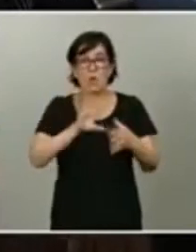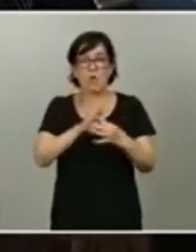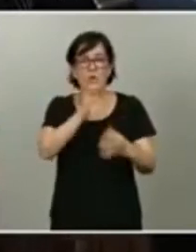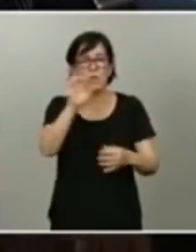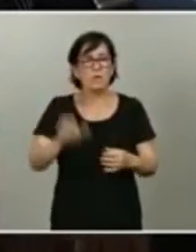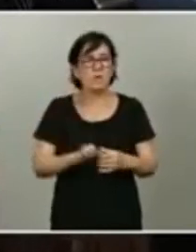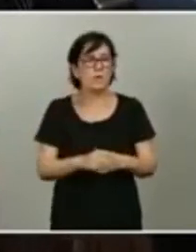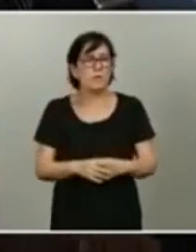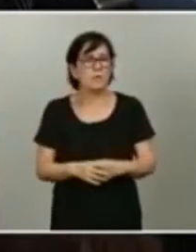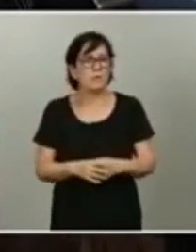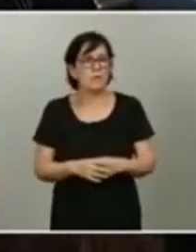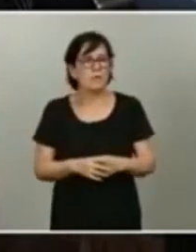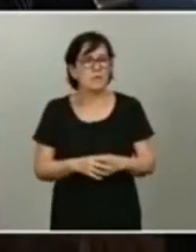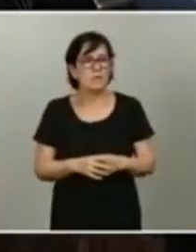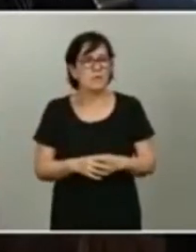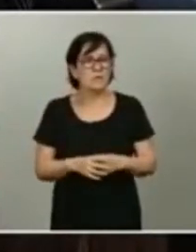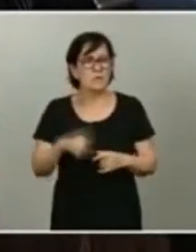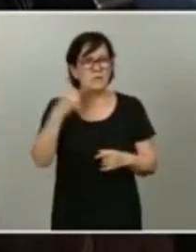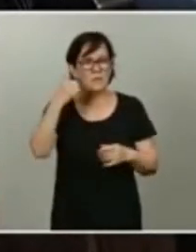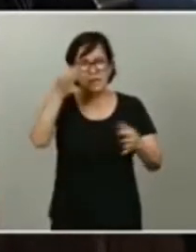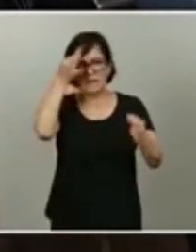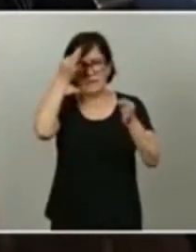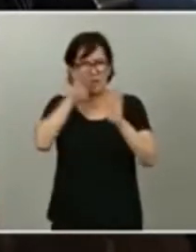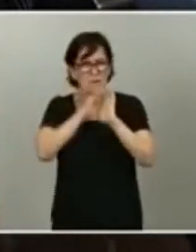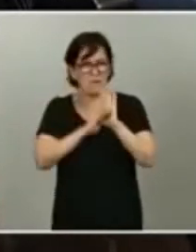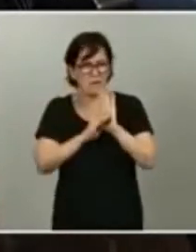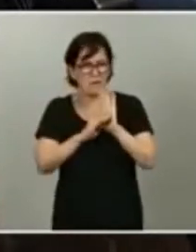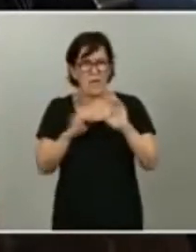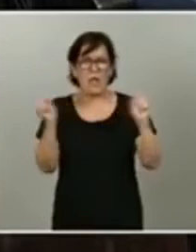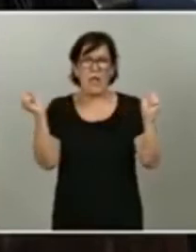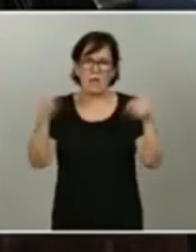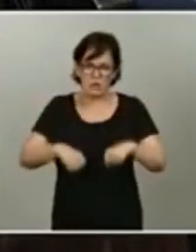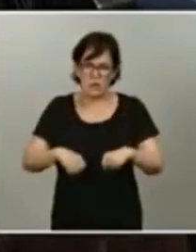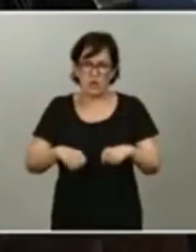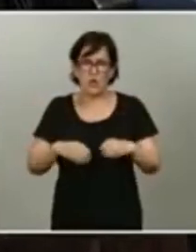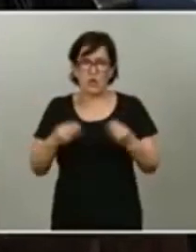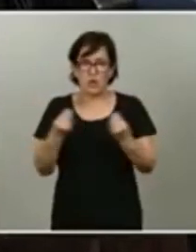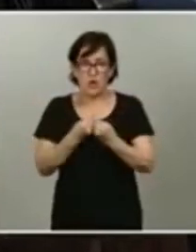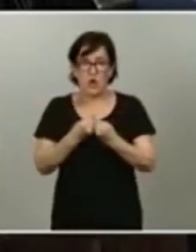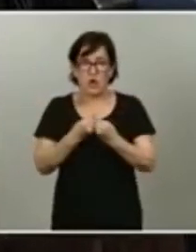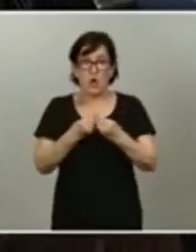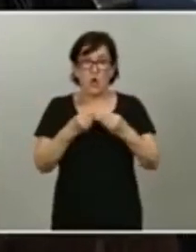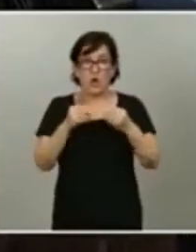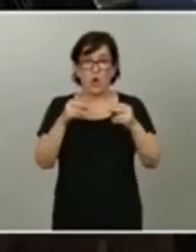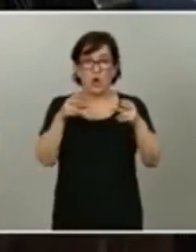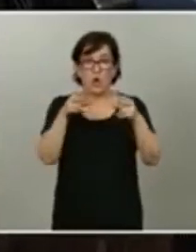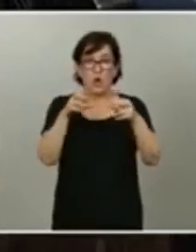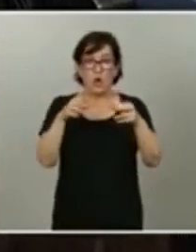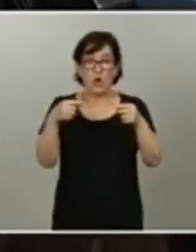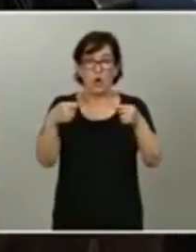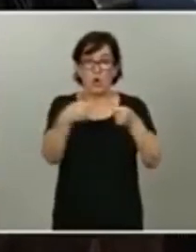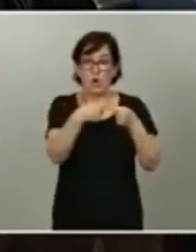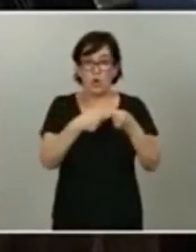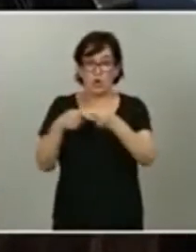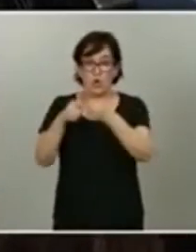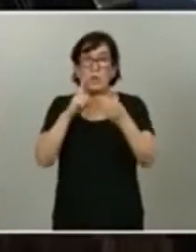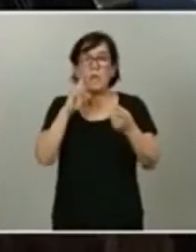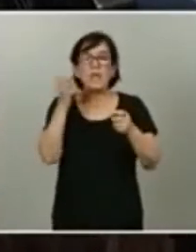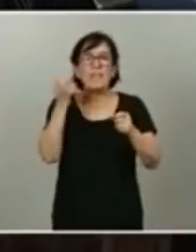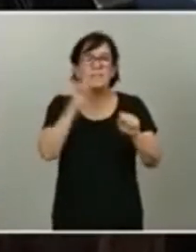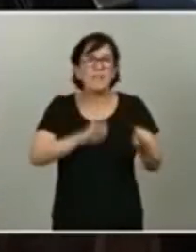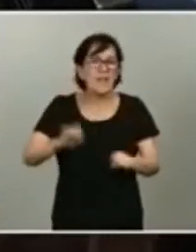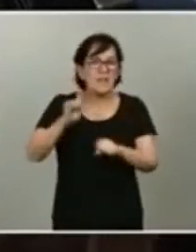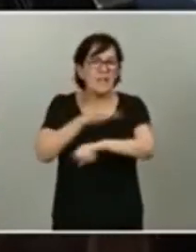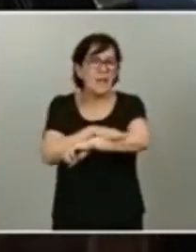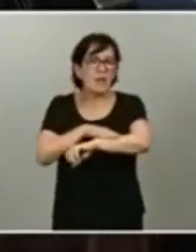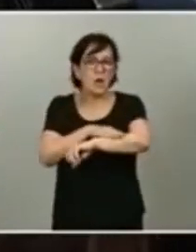ya sé que los criterios hay que acordarlos con los socios, pero querría saber en concreto qué está defendiendo el Gobierno español. Lo que le preguntaba